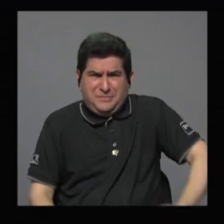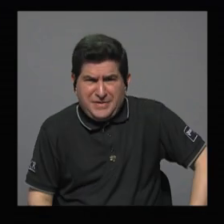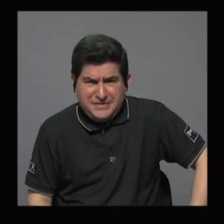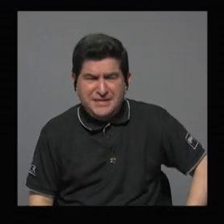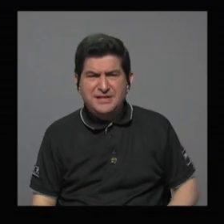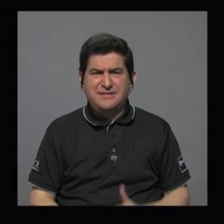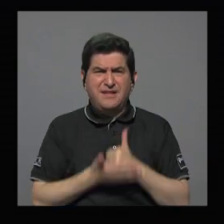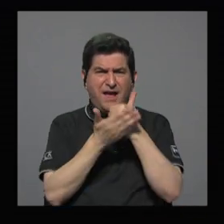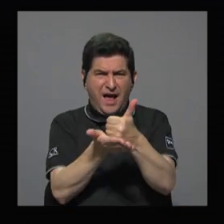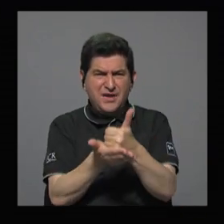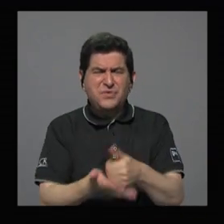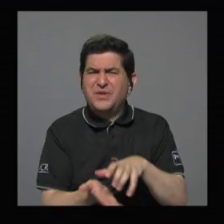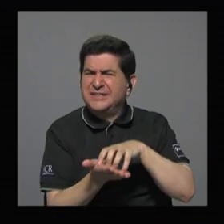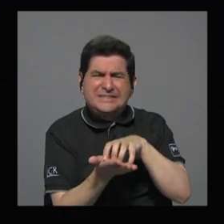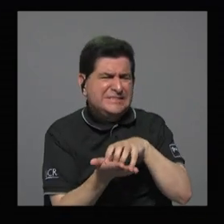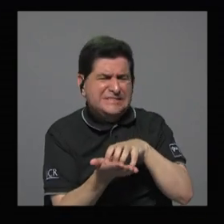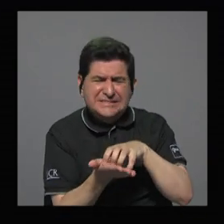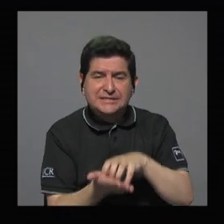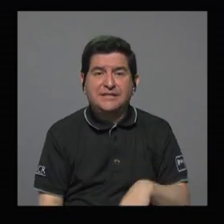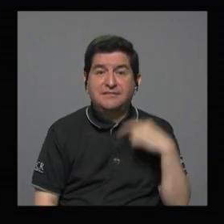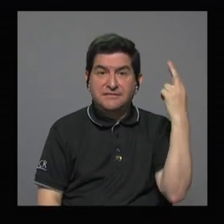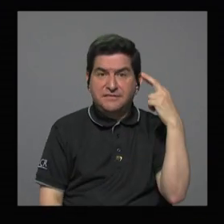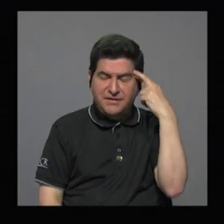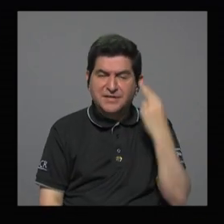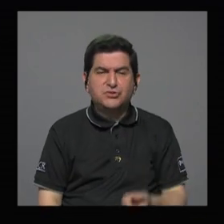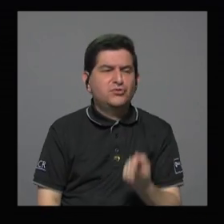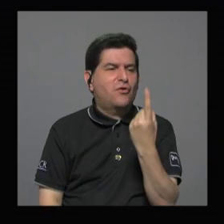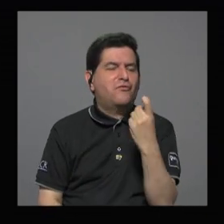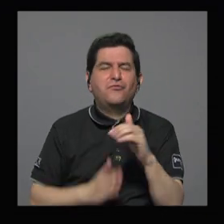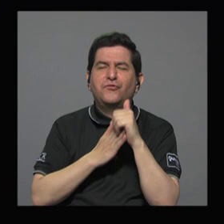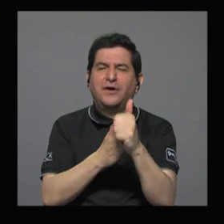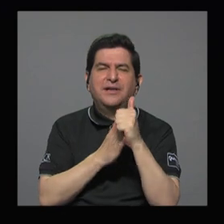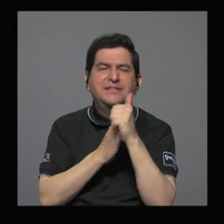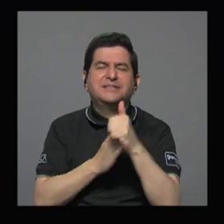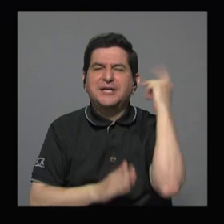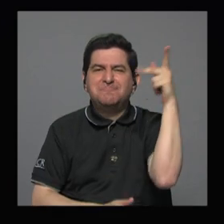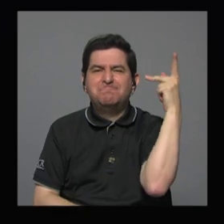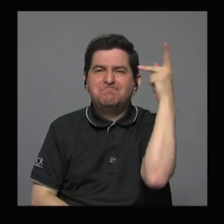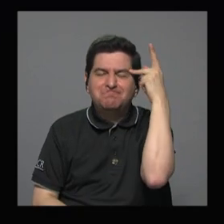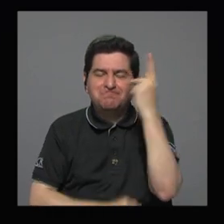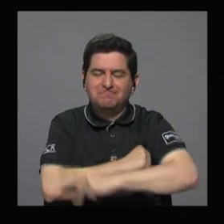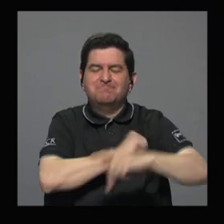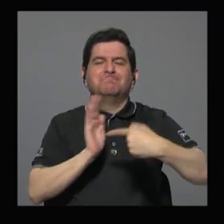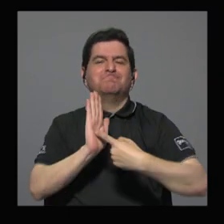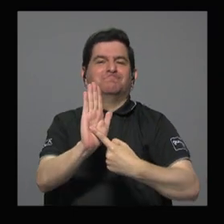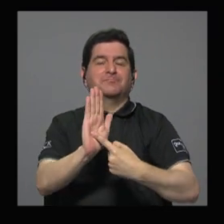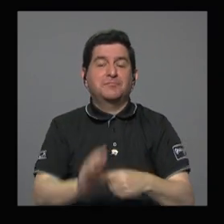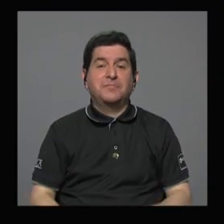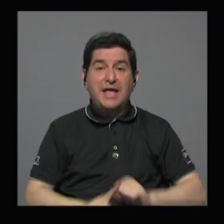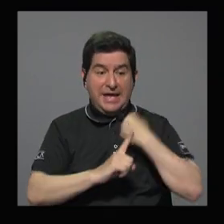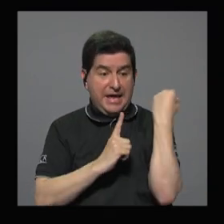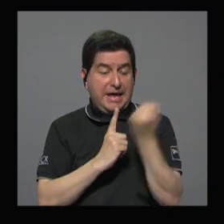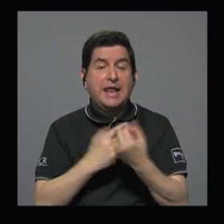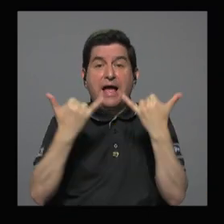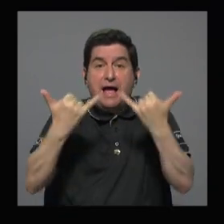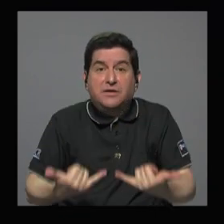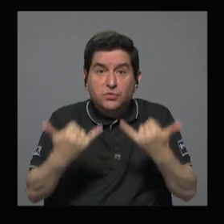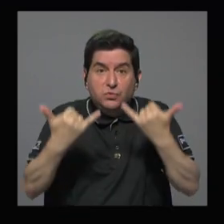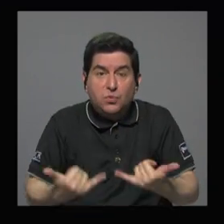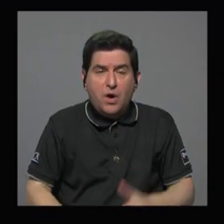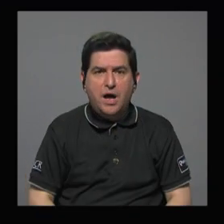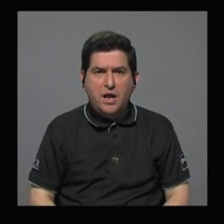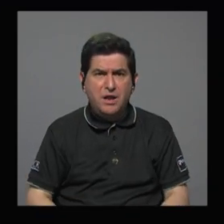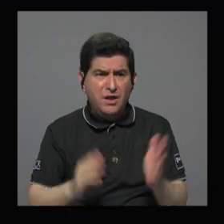contribuyen a esta indecisión y es producto de la carencia de liderazgo político que hay en el país en este panorama al día de hoy